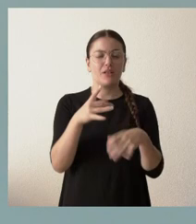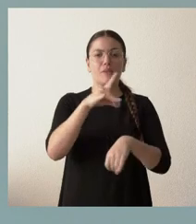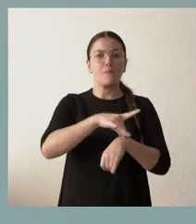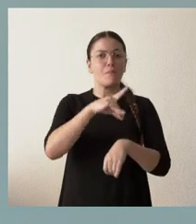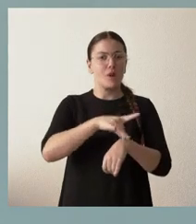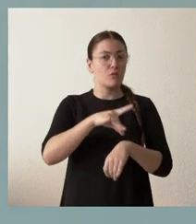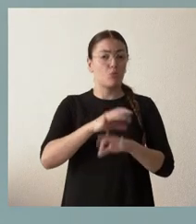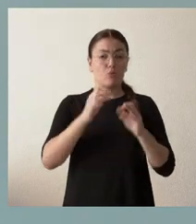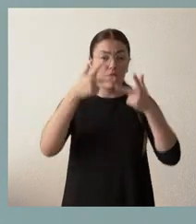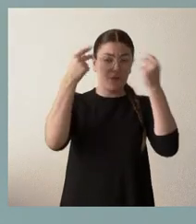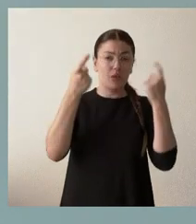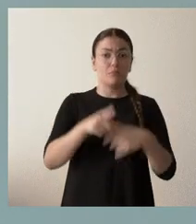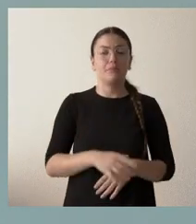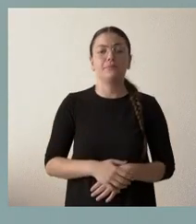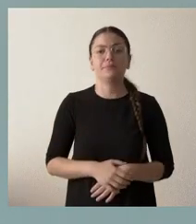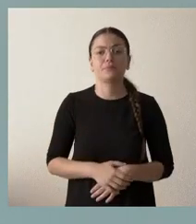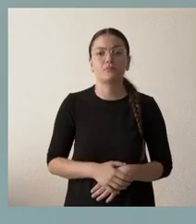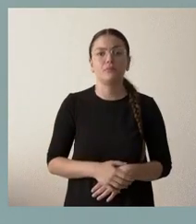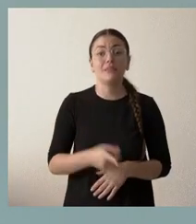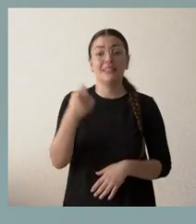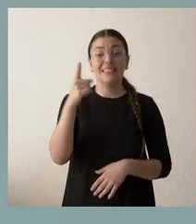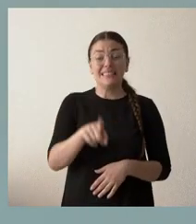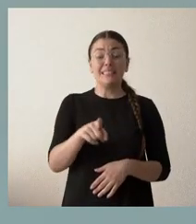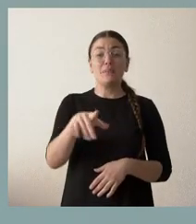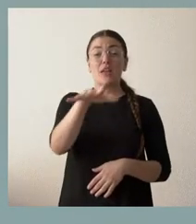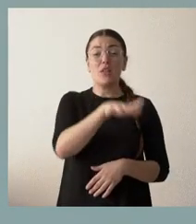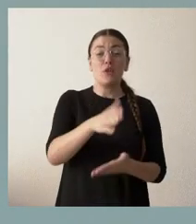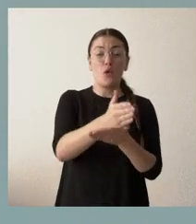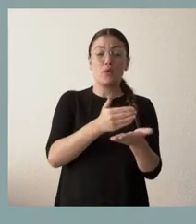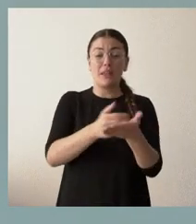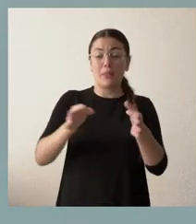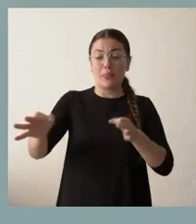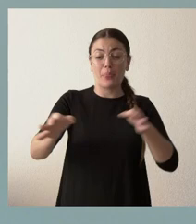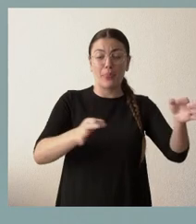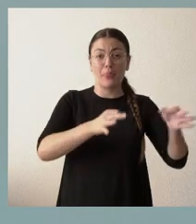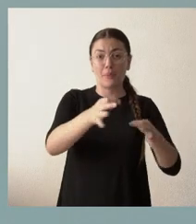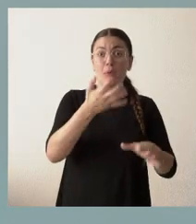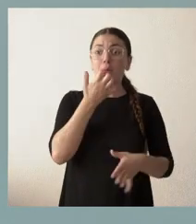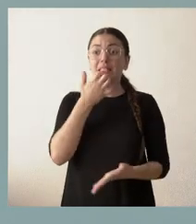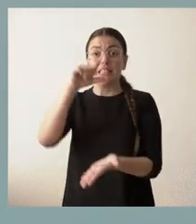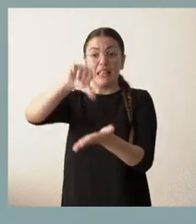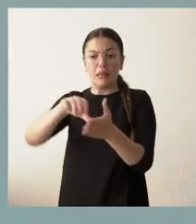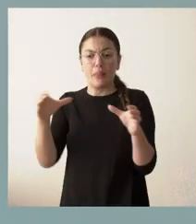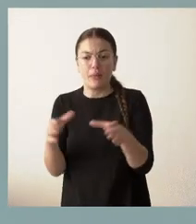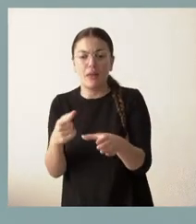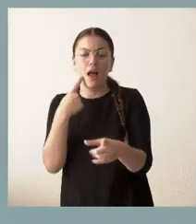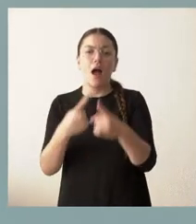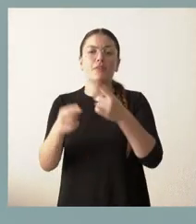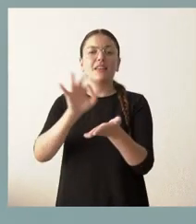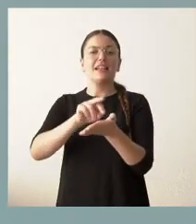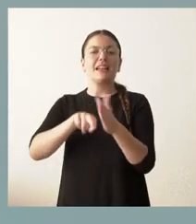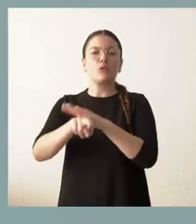sanitarios. Más en las comunidades más dispersas, porque en las comunidades muy urbanas a veces los recursos pueden